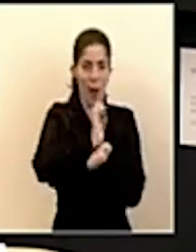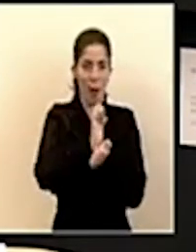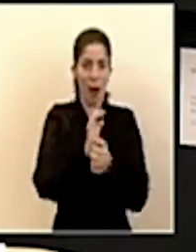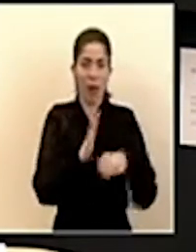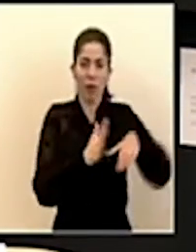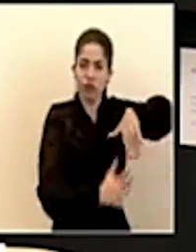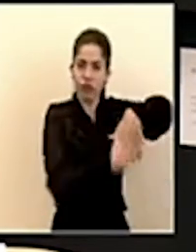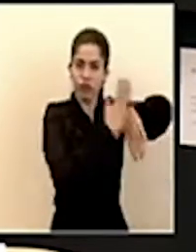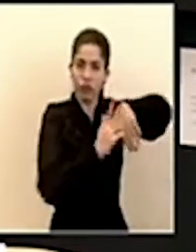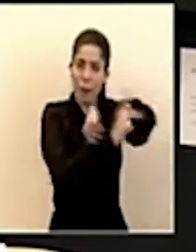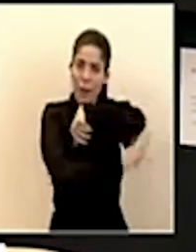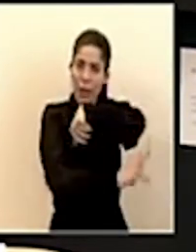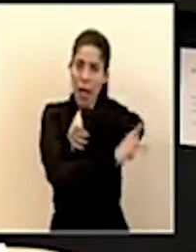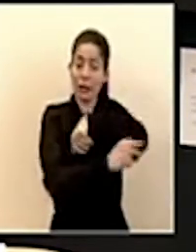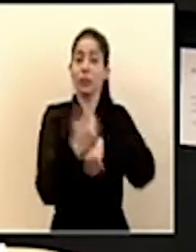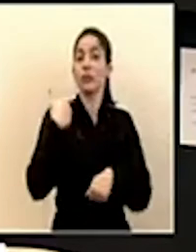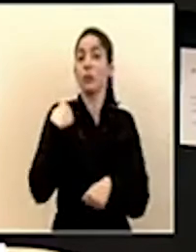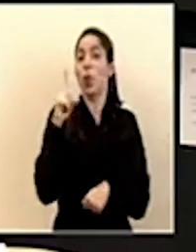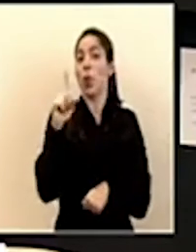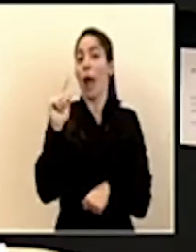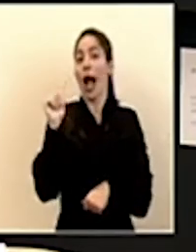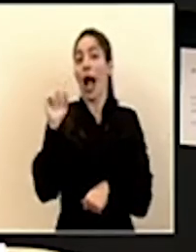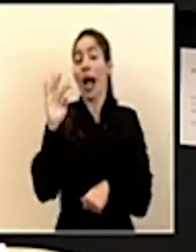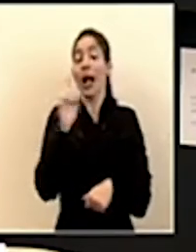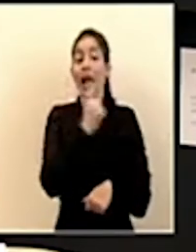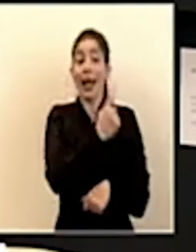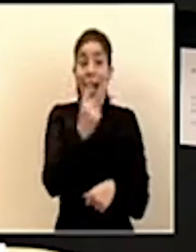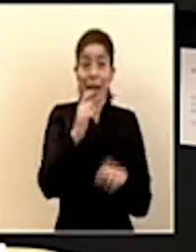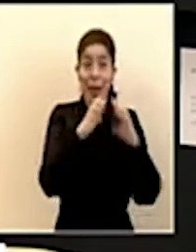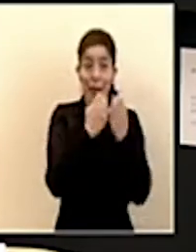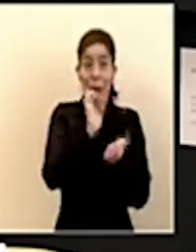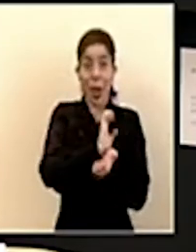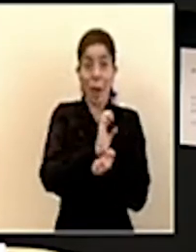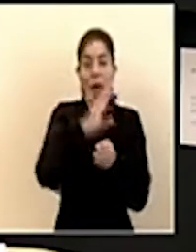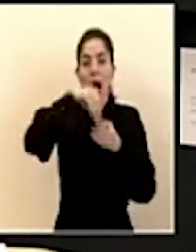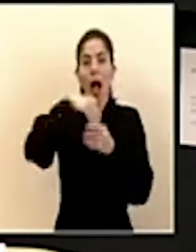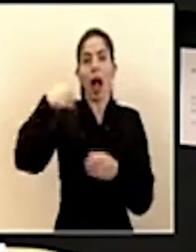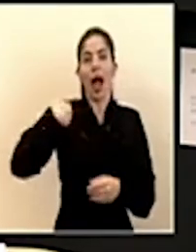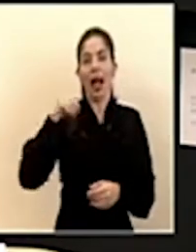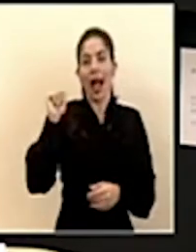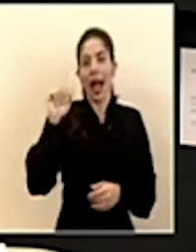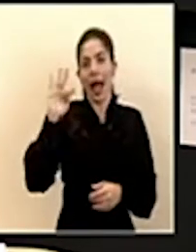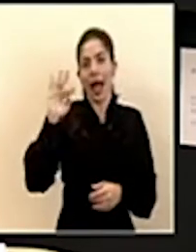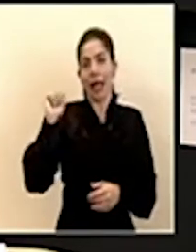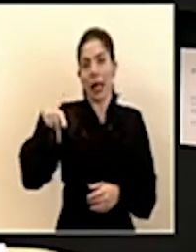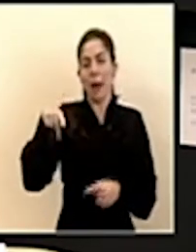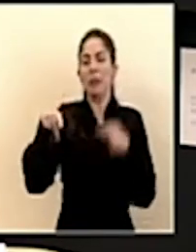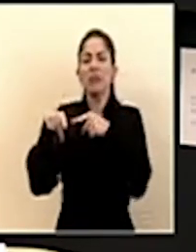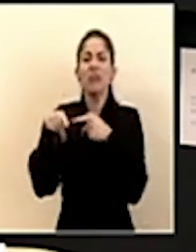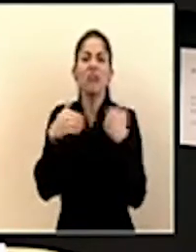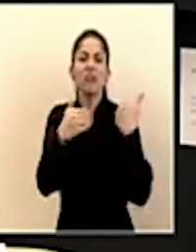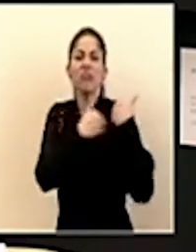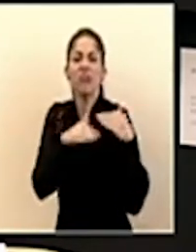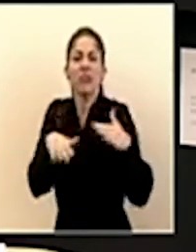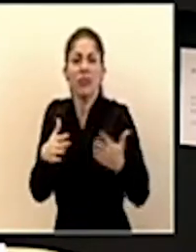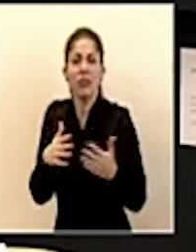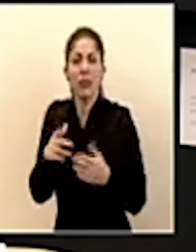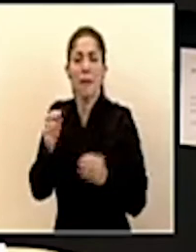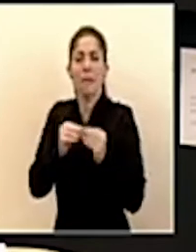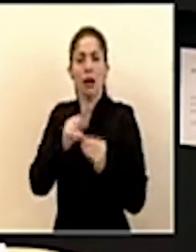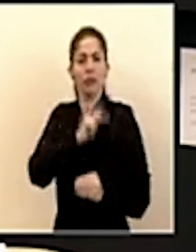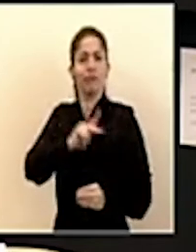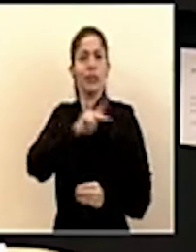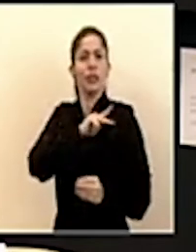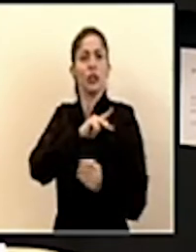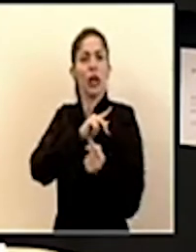el país y hay un ATAP en cada uno de esos equipos para que le den un seguimiento personalizado